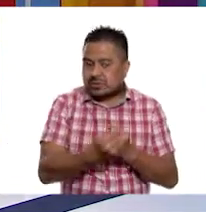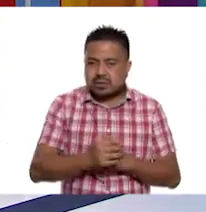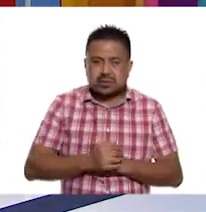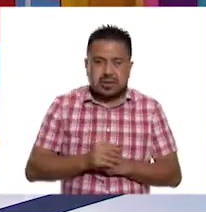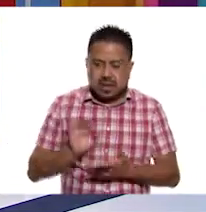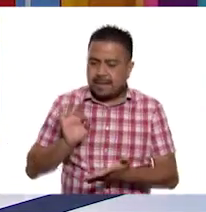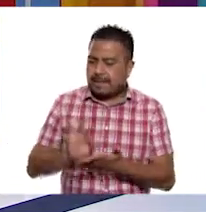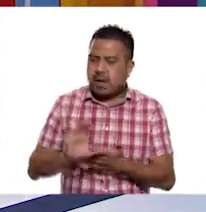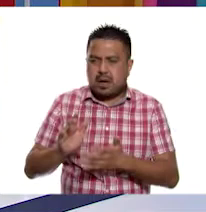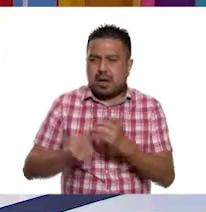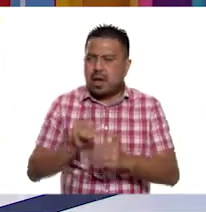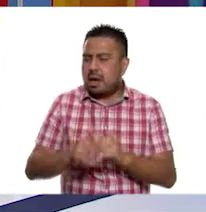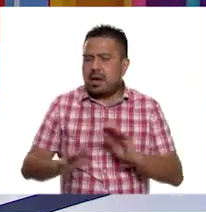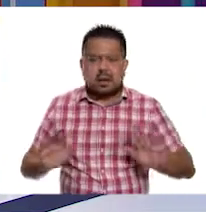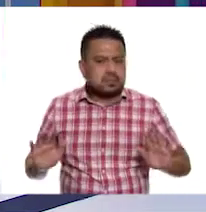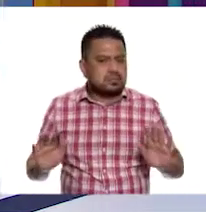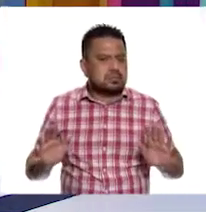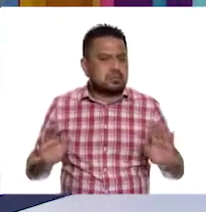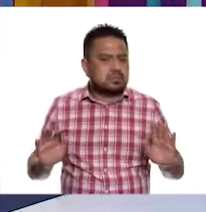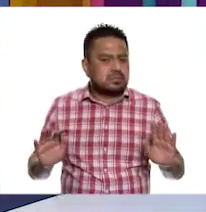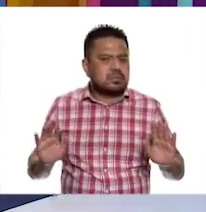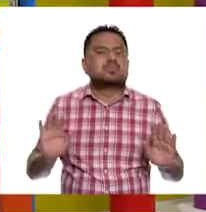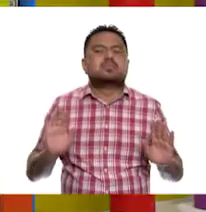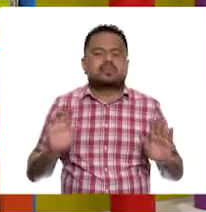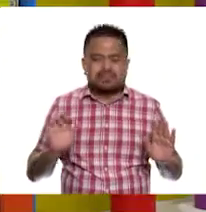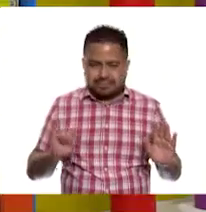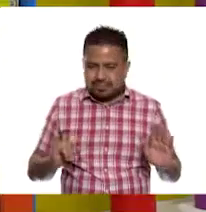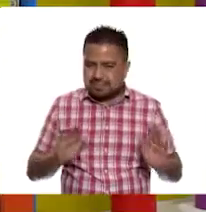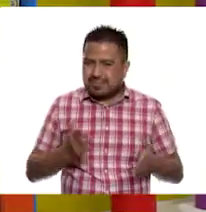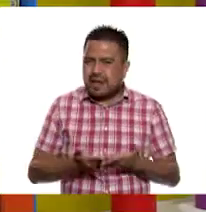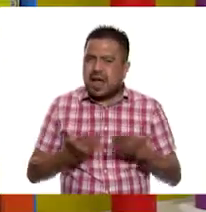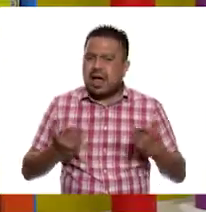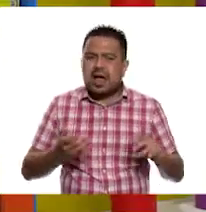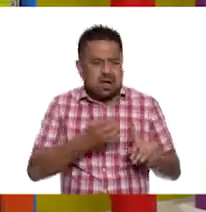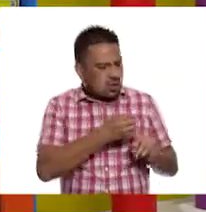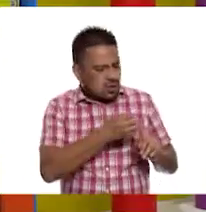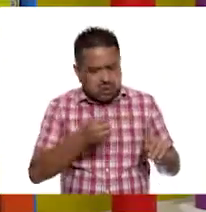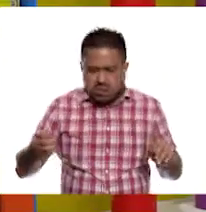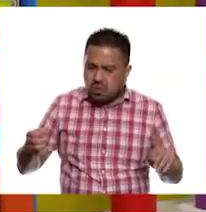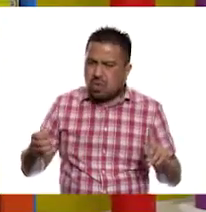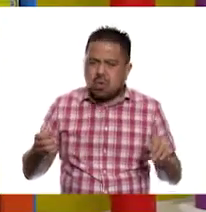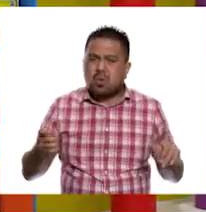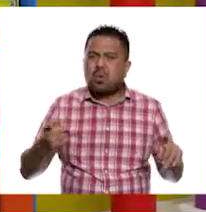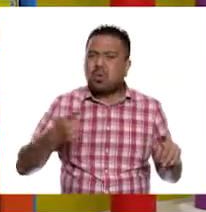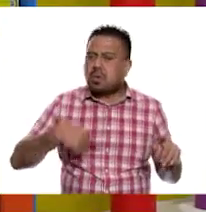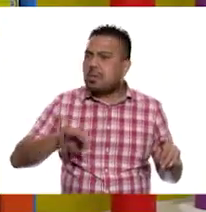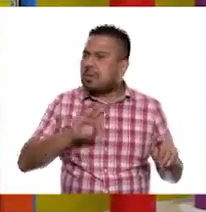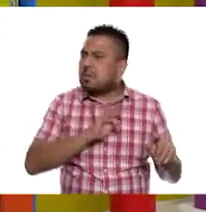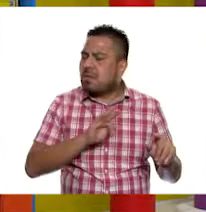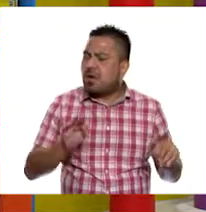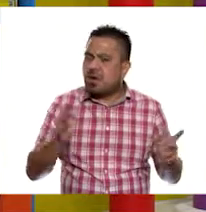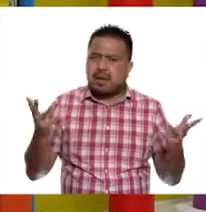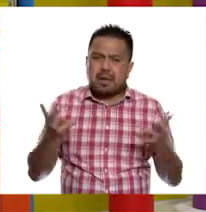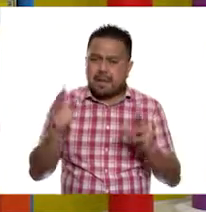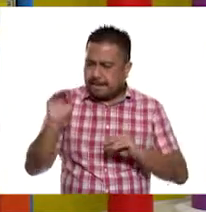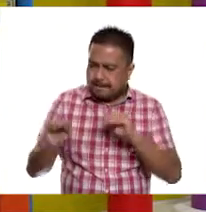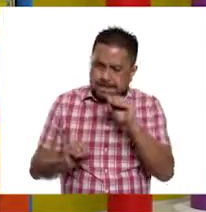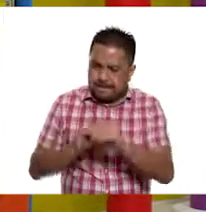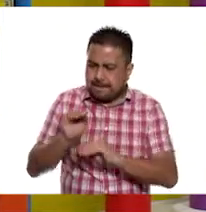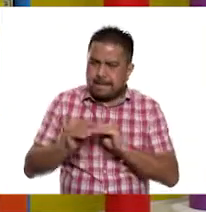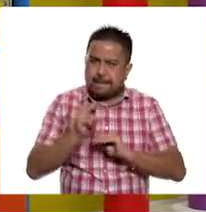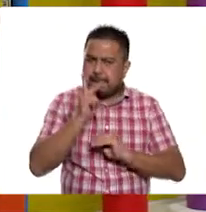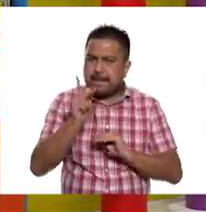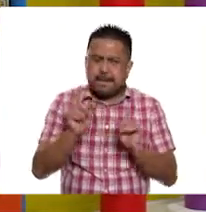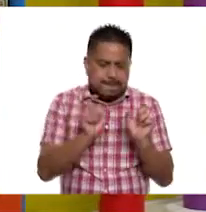Punto final. Así es. Ahora... ¿Qué oración podemos formar con estas